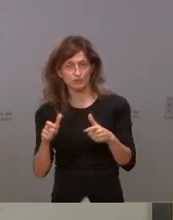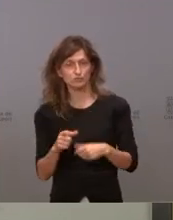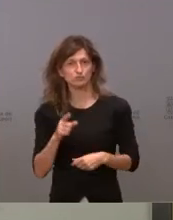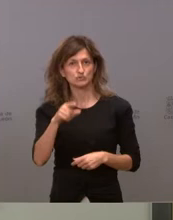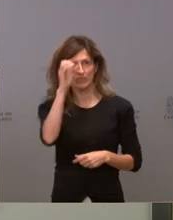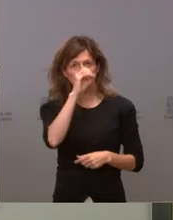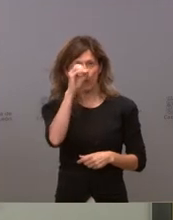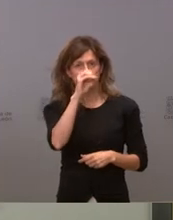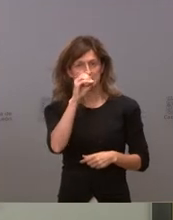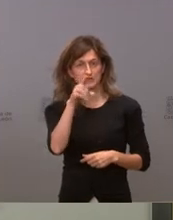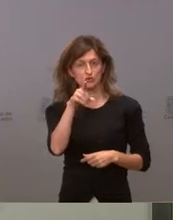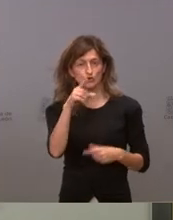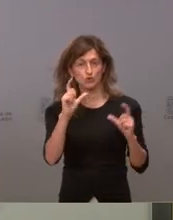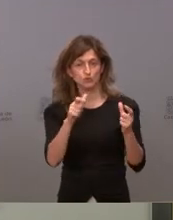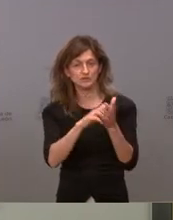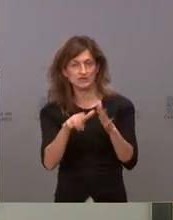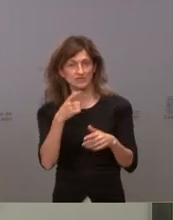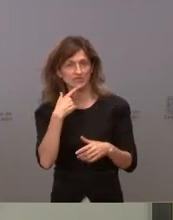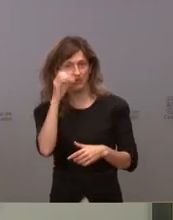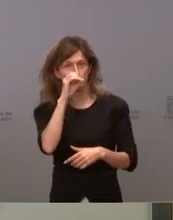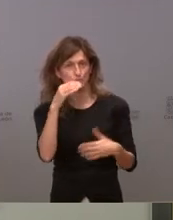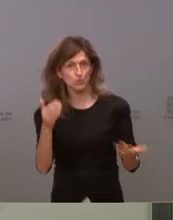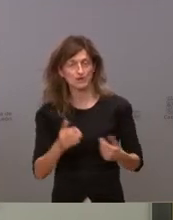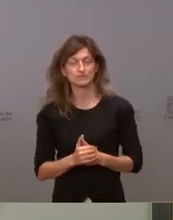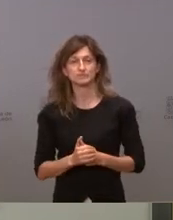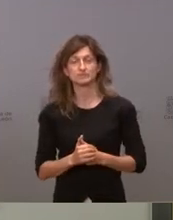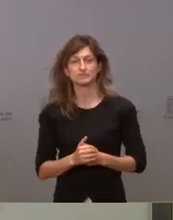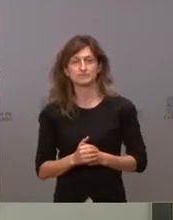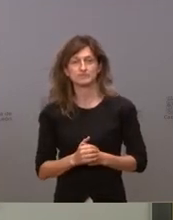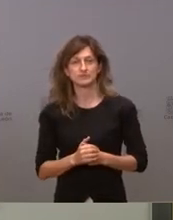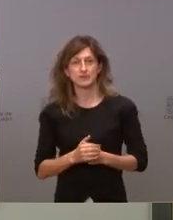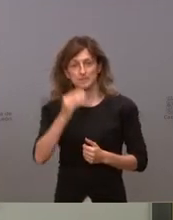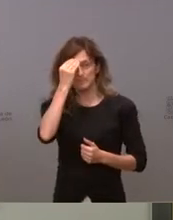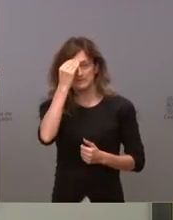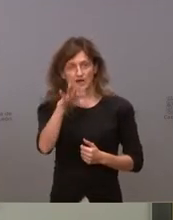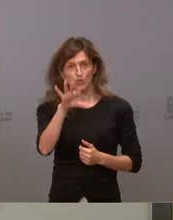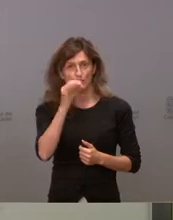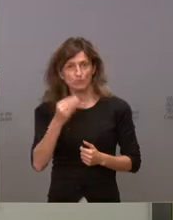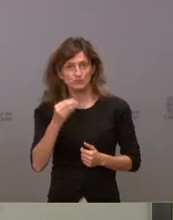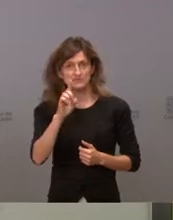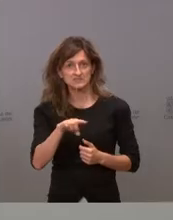opinión tiene al respecto la junta y si considera que puede ser una buena opción gracias